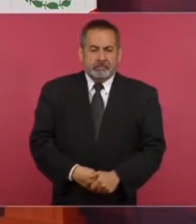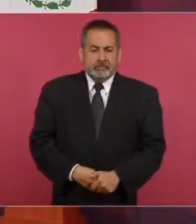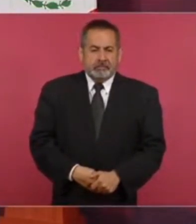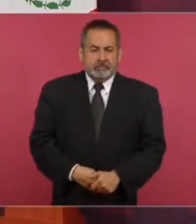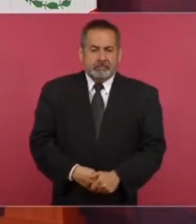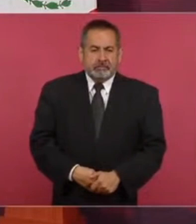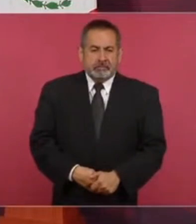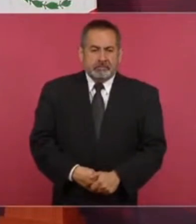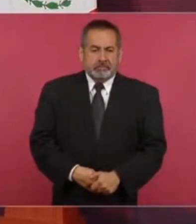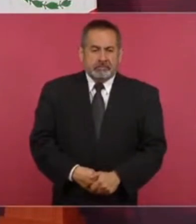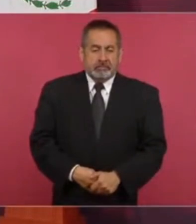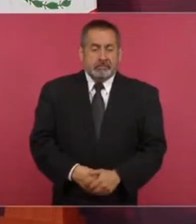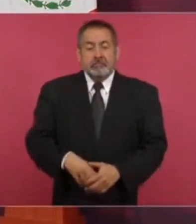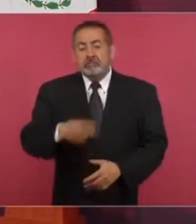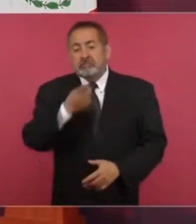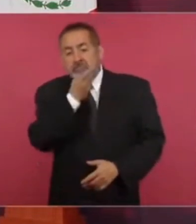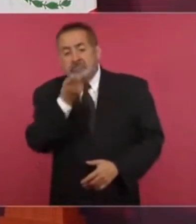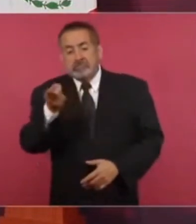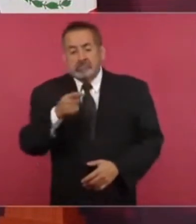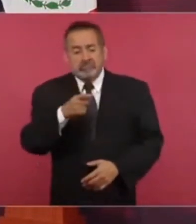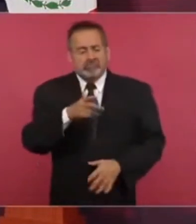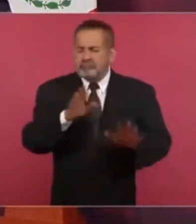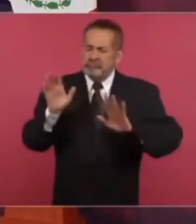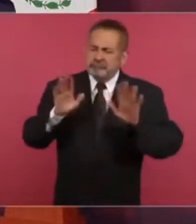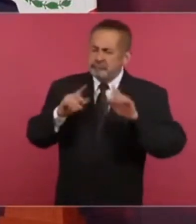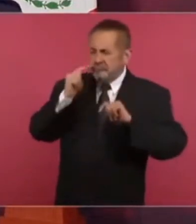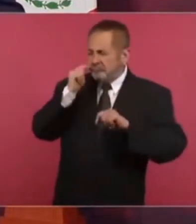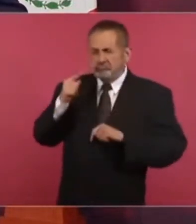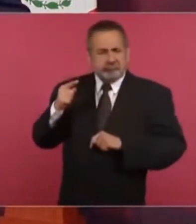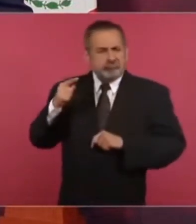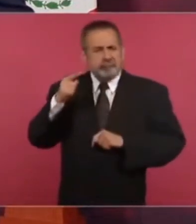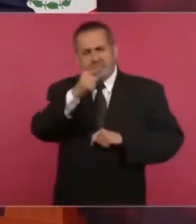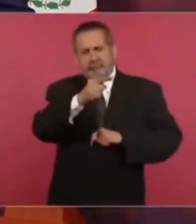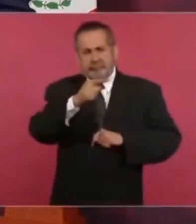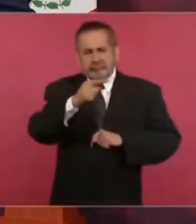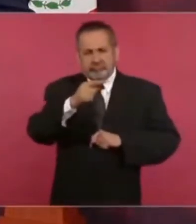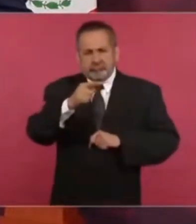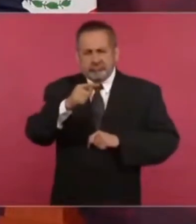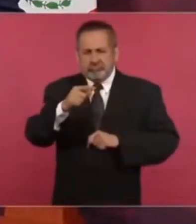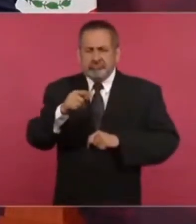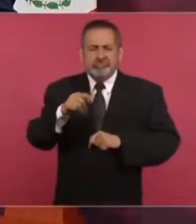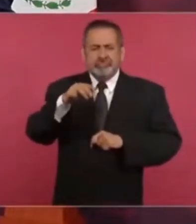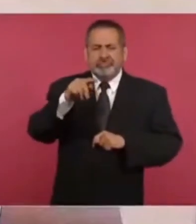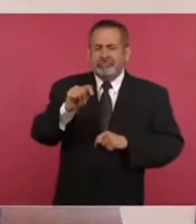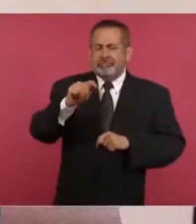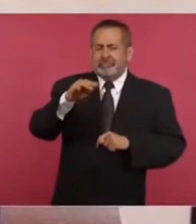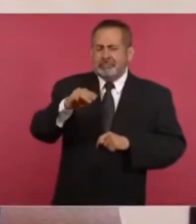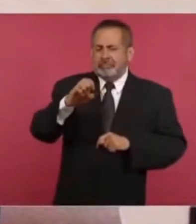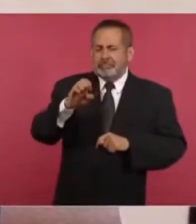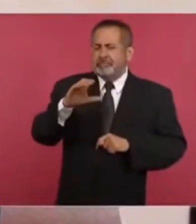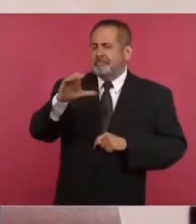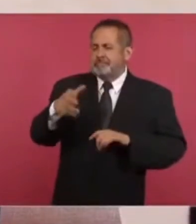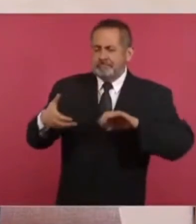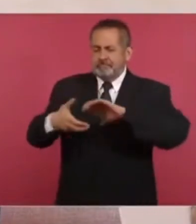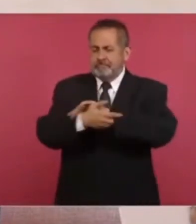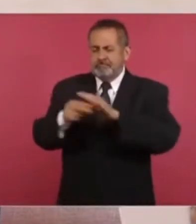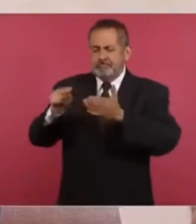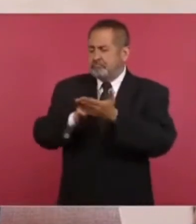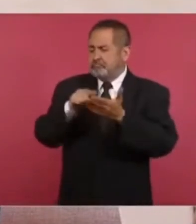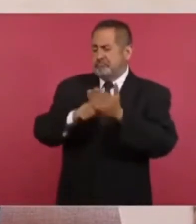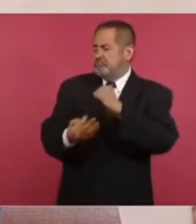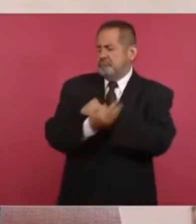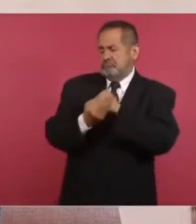y dicen que van a recurrir a los acuerdos del tratado del libre comercio